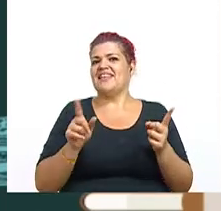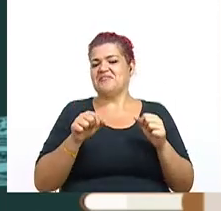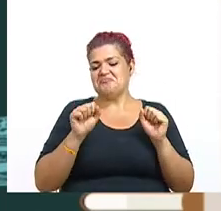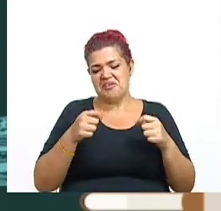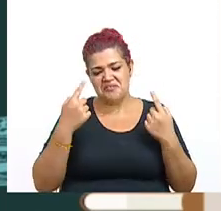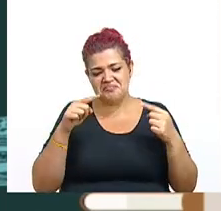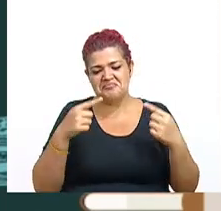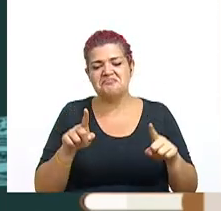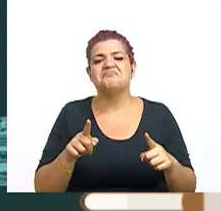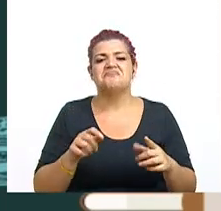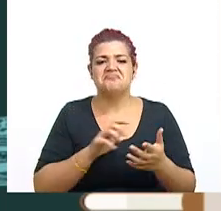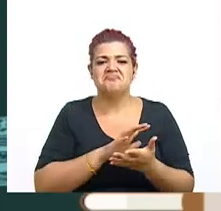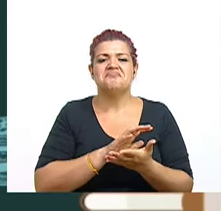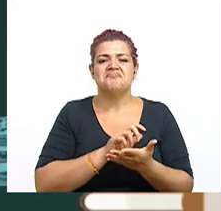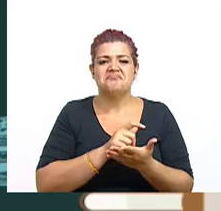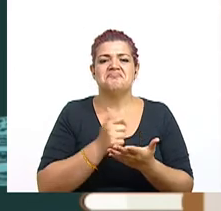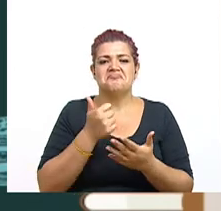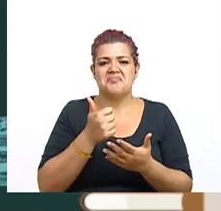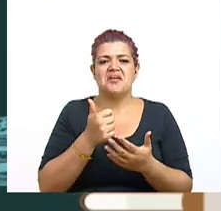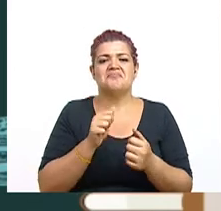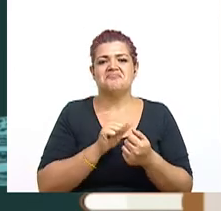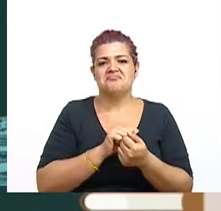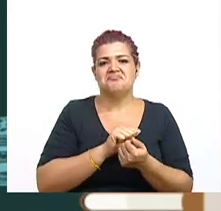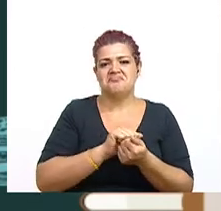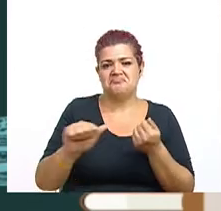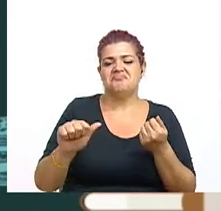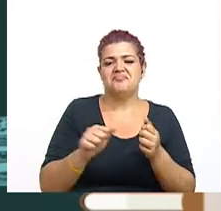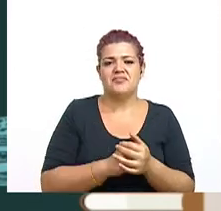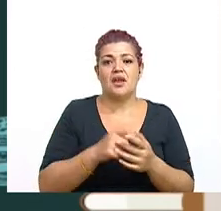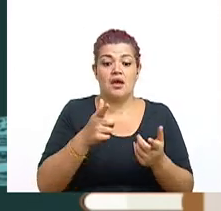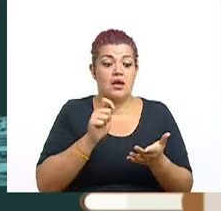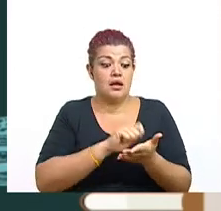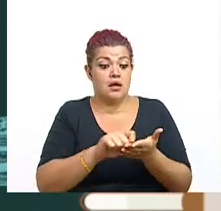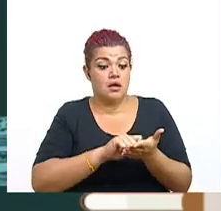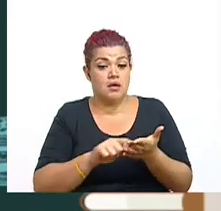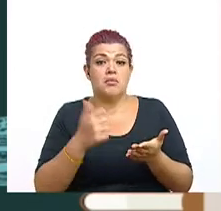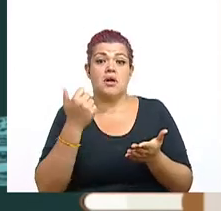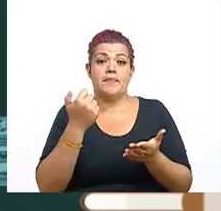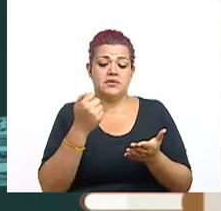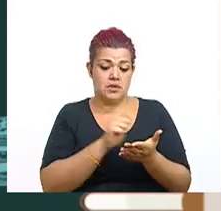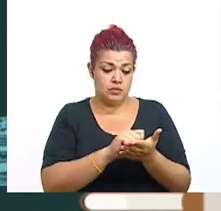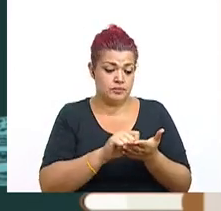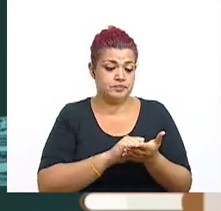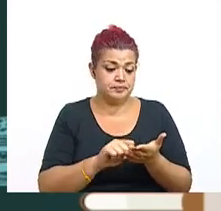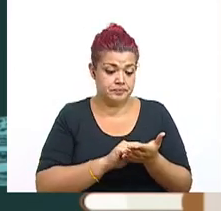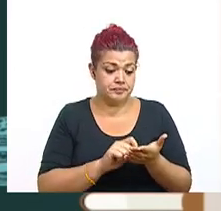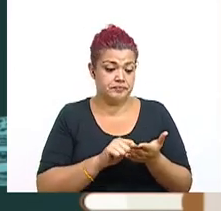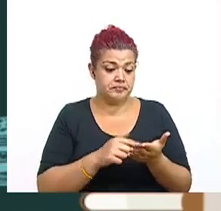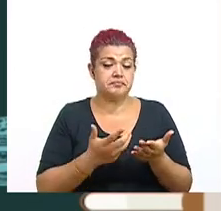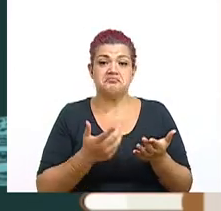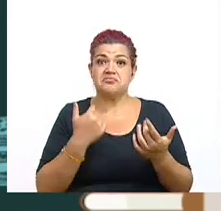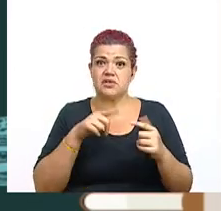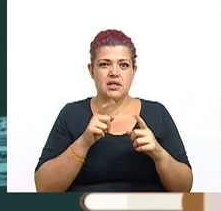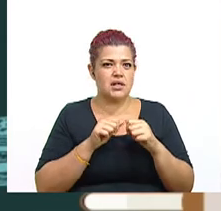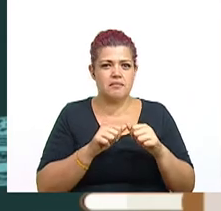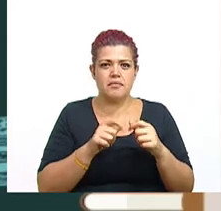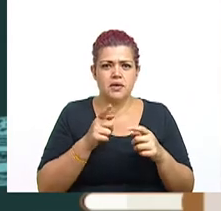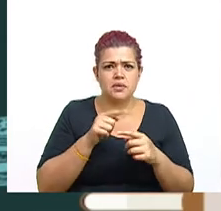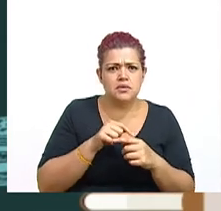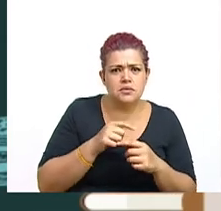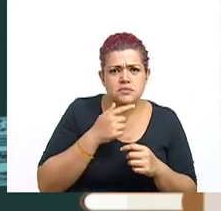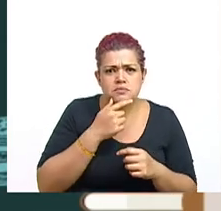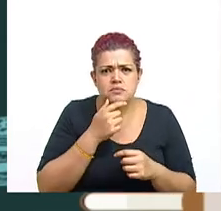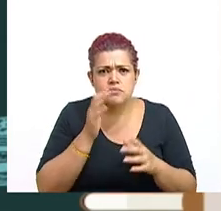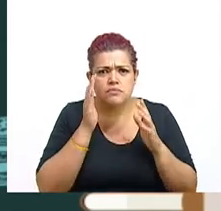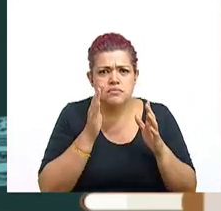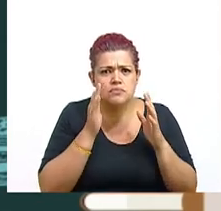¡Suscríbete Una libretita, un lapicero y siempre pendientes de algunas cositas que vamos a ir nosotros